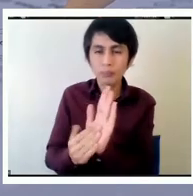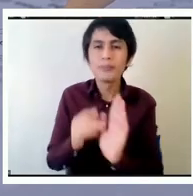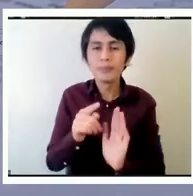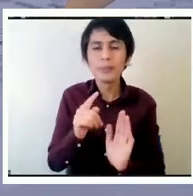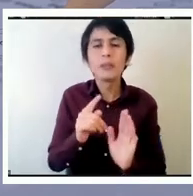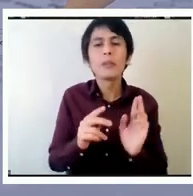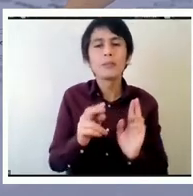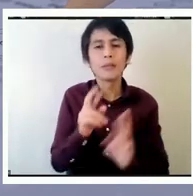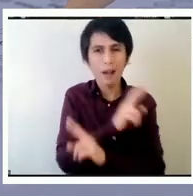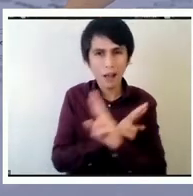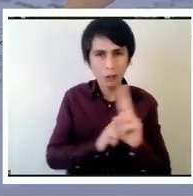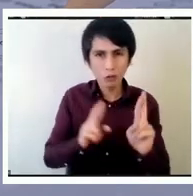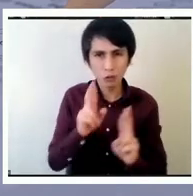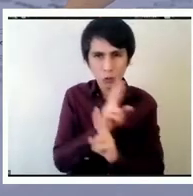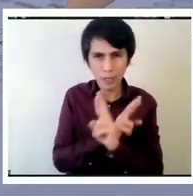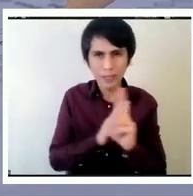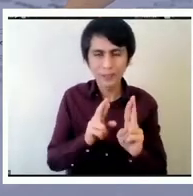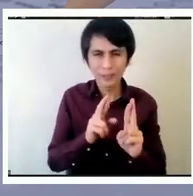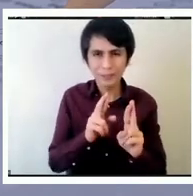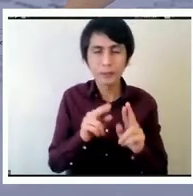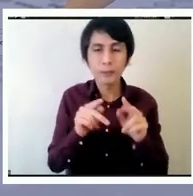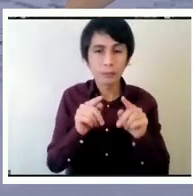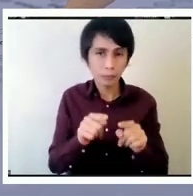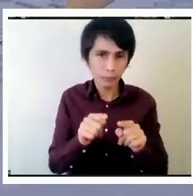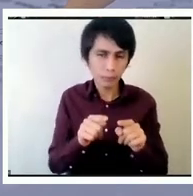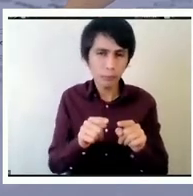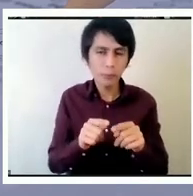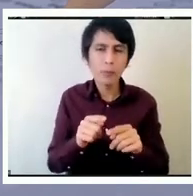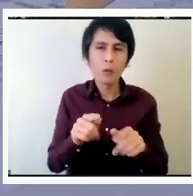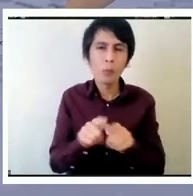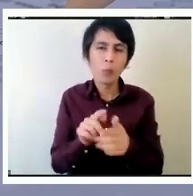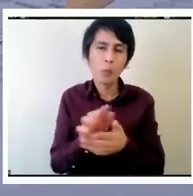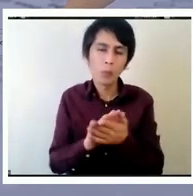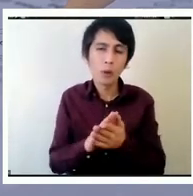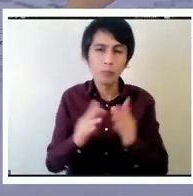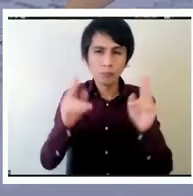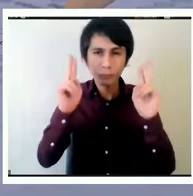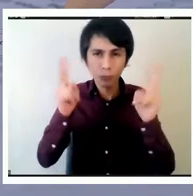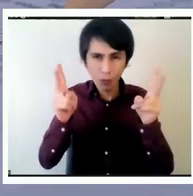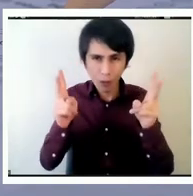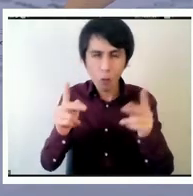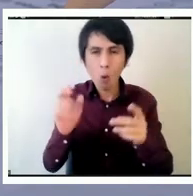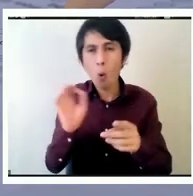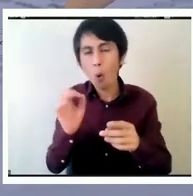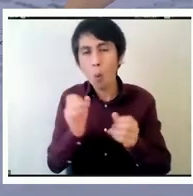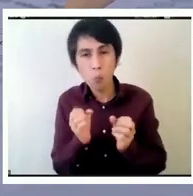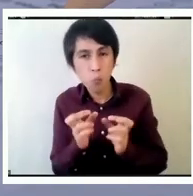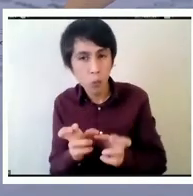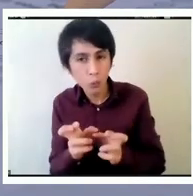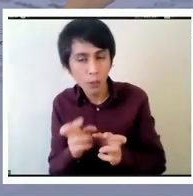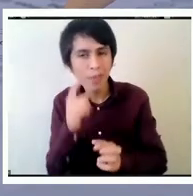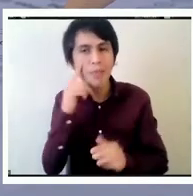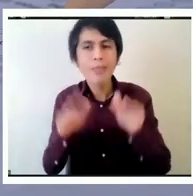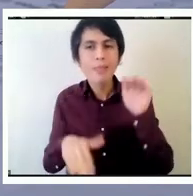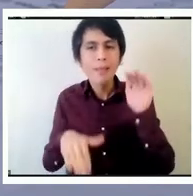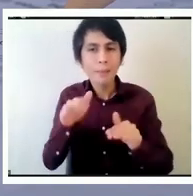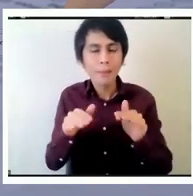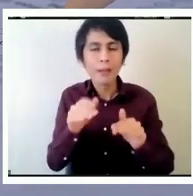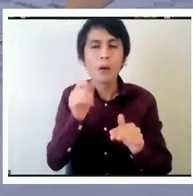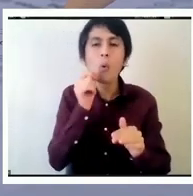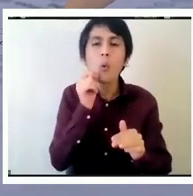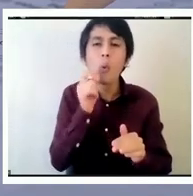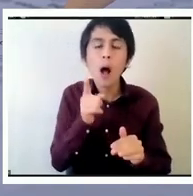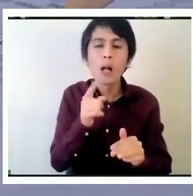las restricciones y las oportunidades cierto dependen un poco de la posición social cierto y el capital